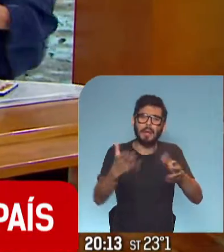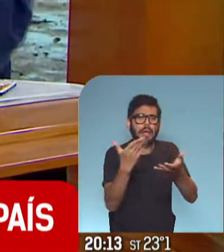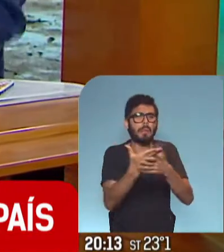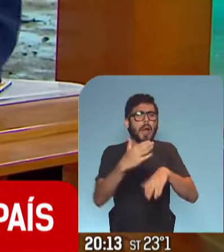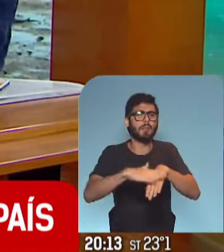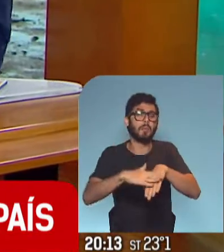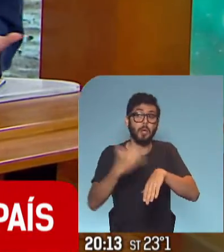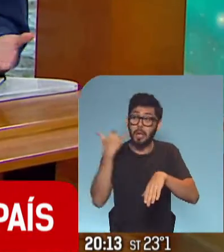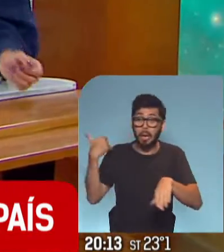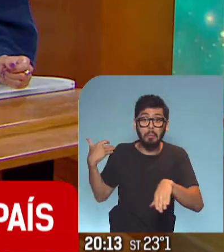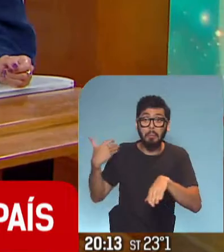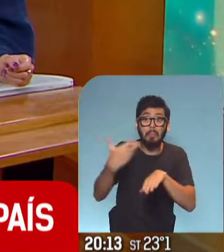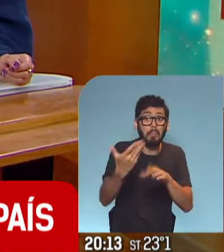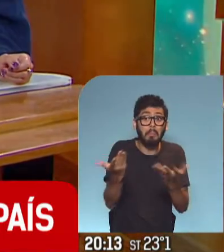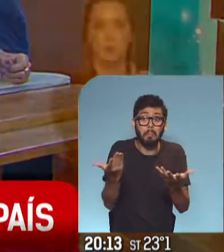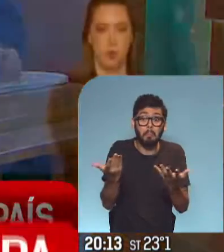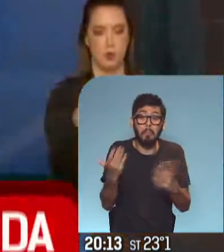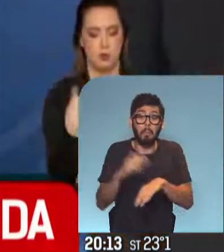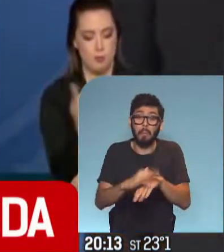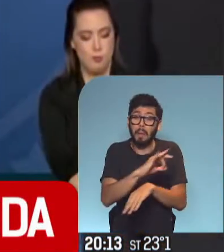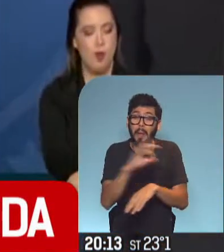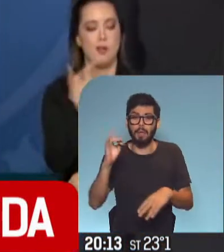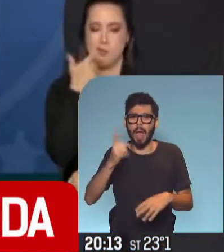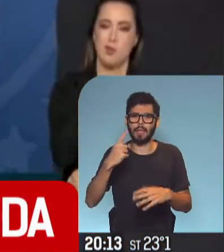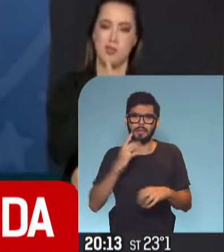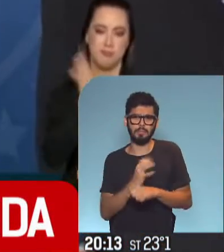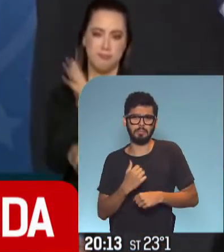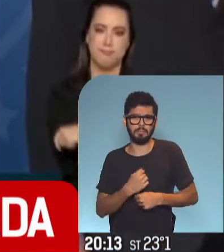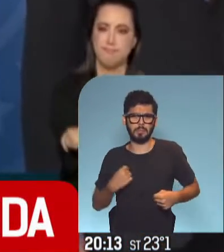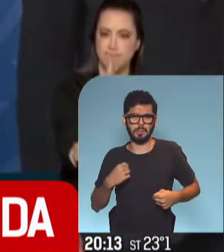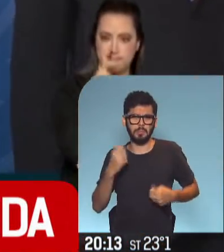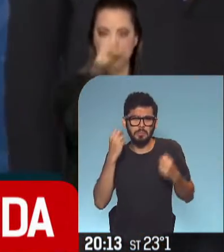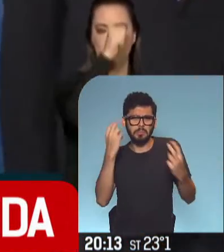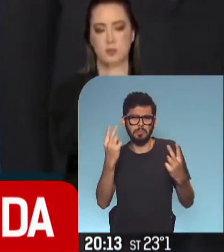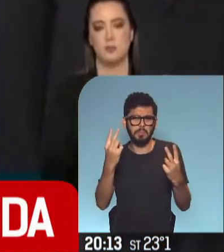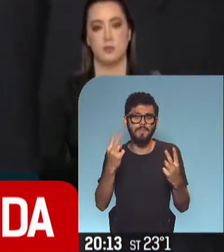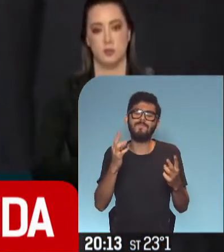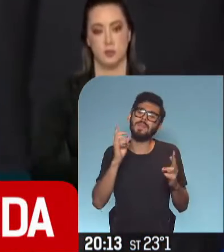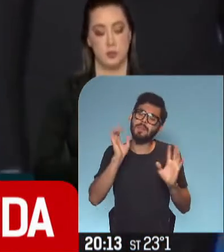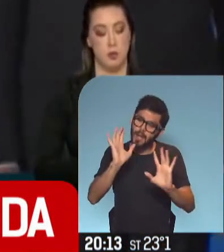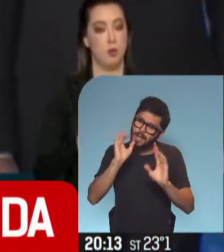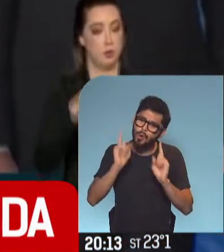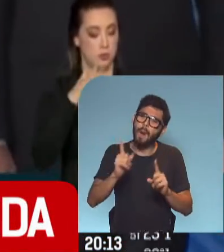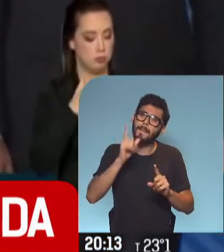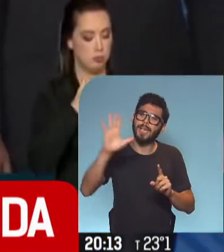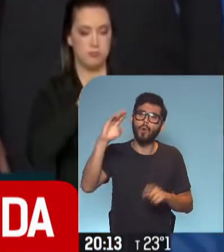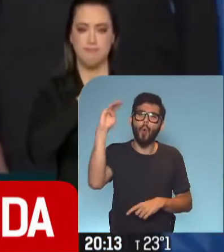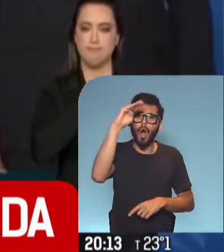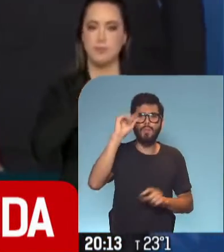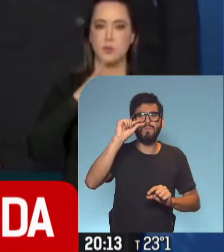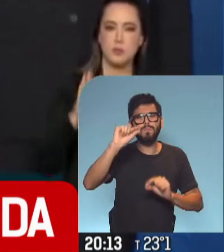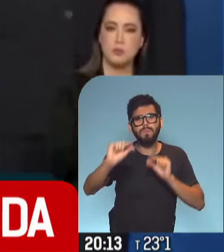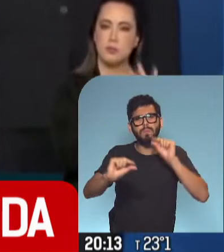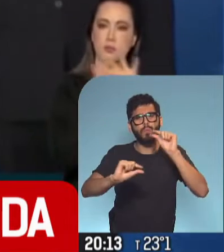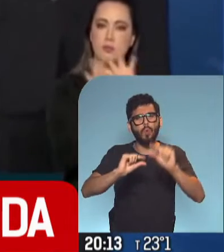que se muestra desafiante incluso. lo analizamos ayer. Pareciera que Bolsonaro igualmente está tratando de cambiar este